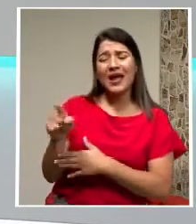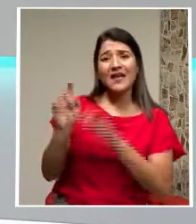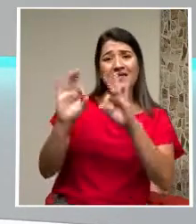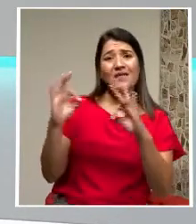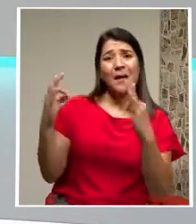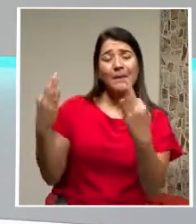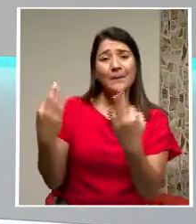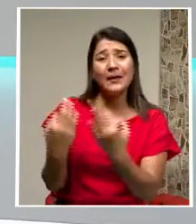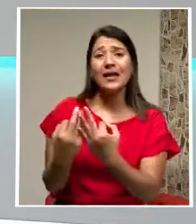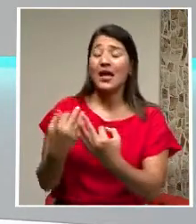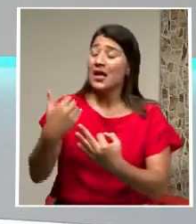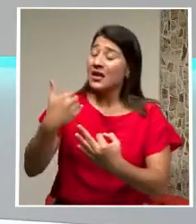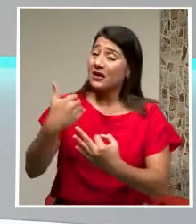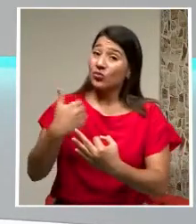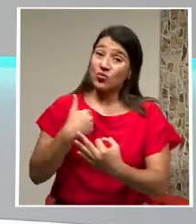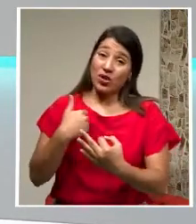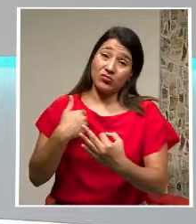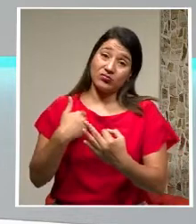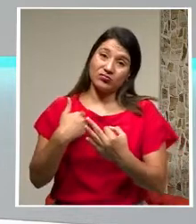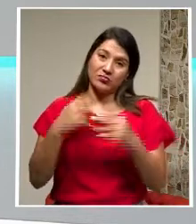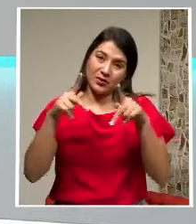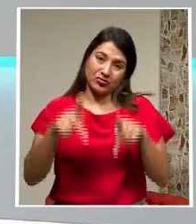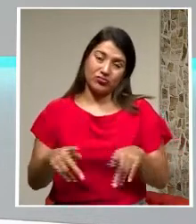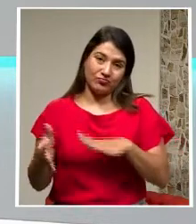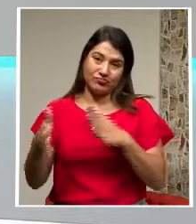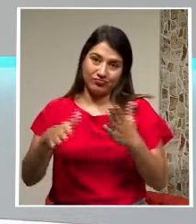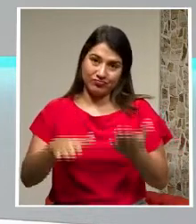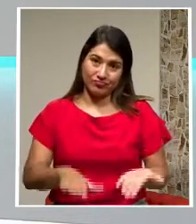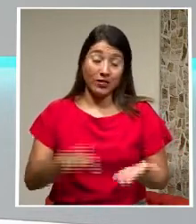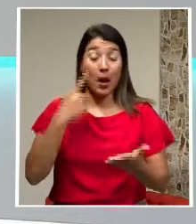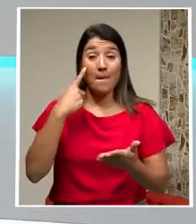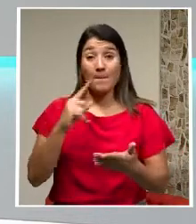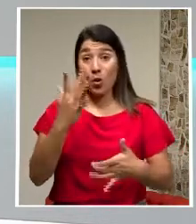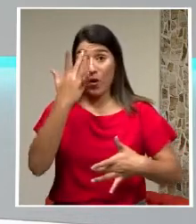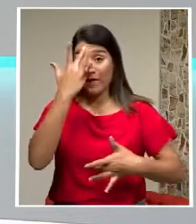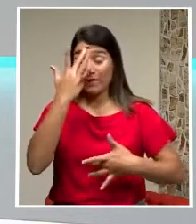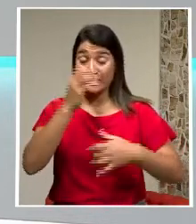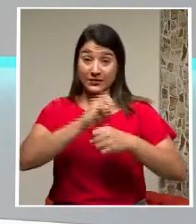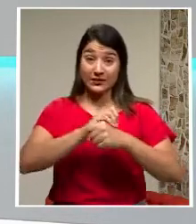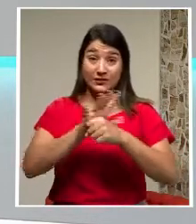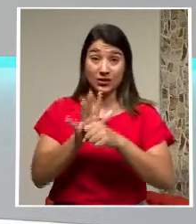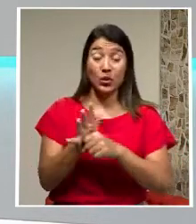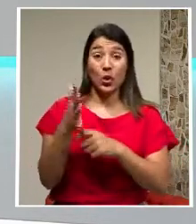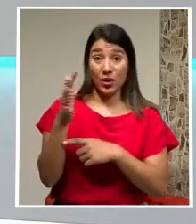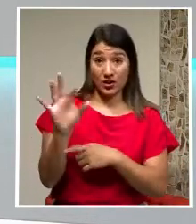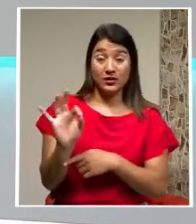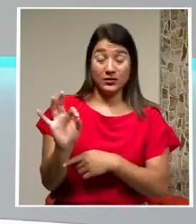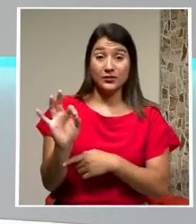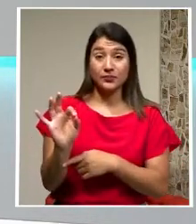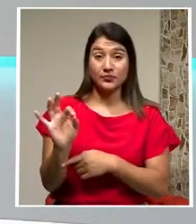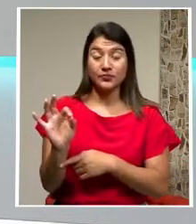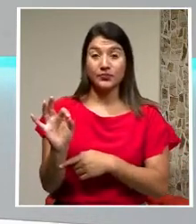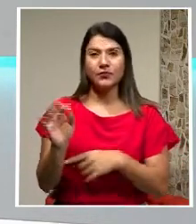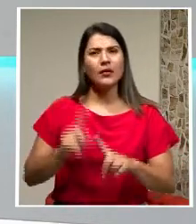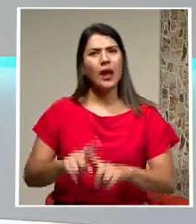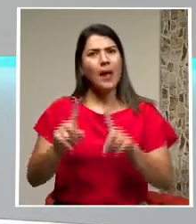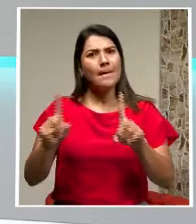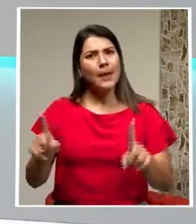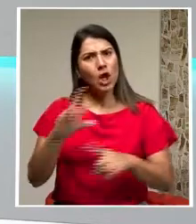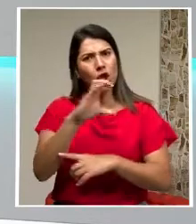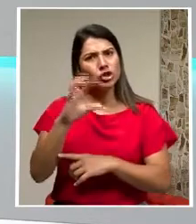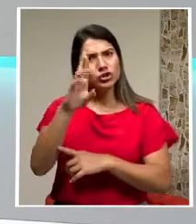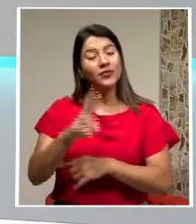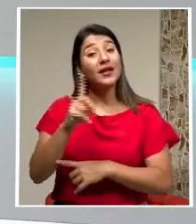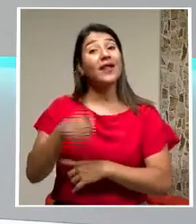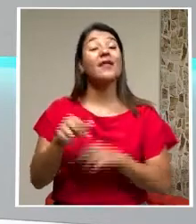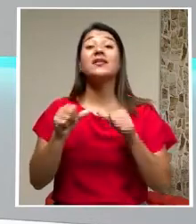Que enterrar A sus familiares Este Por causa De esta De esta enfermedad Pero el país Tiene que